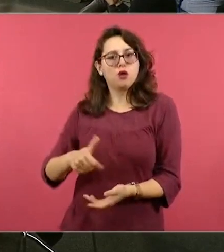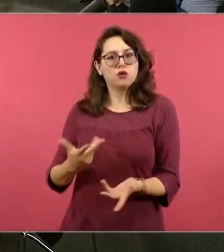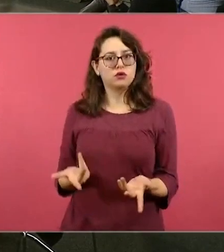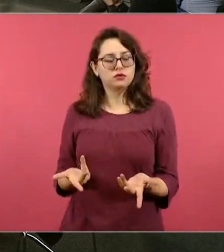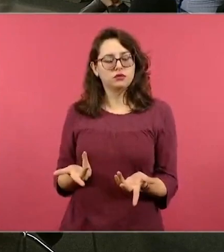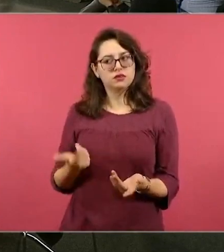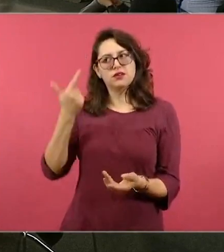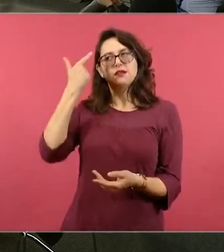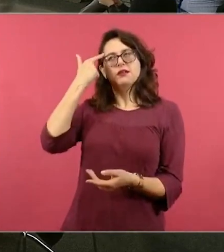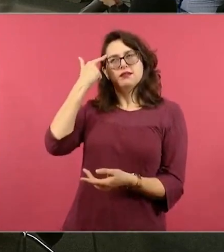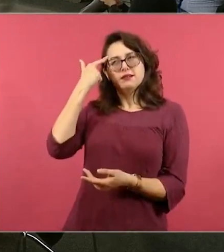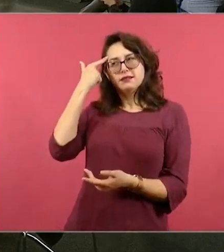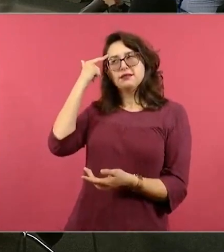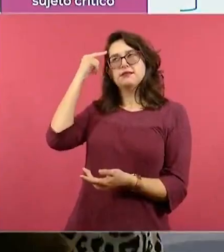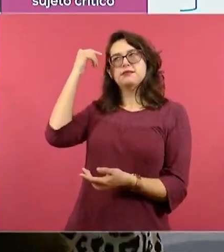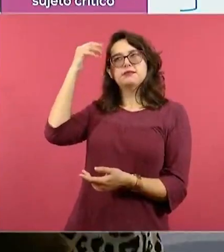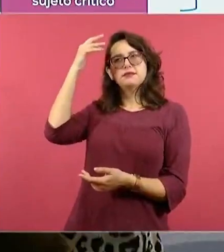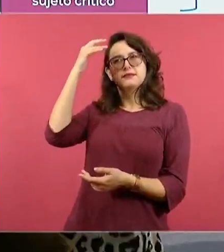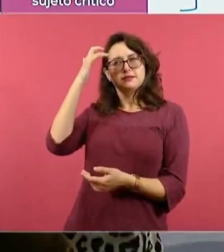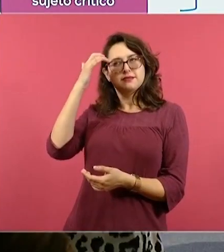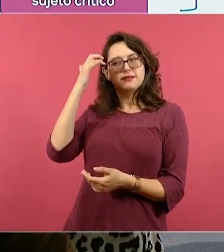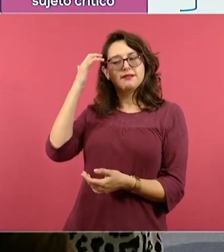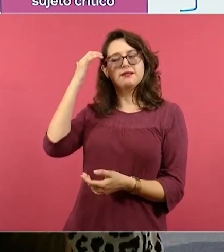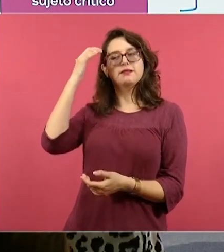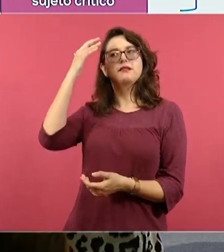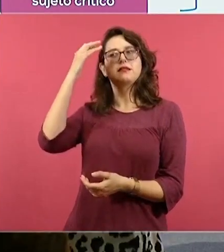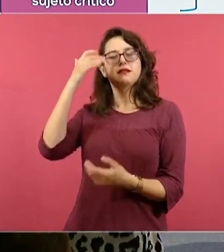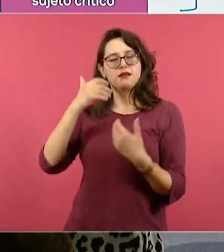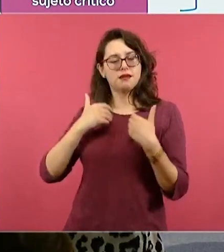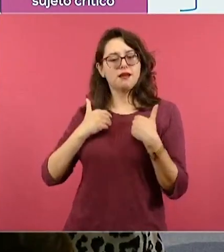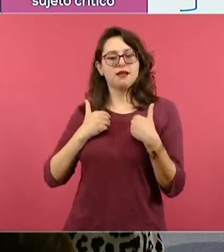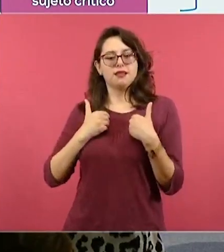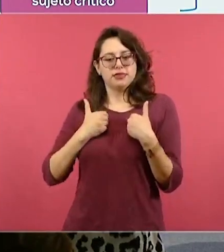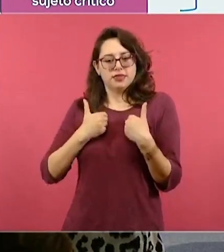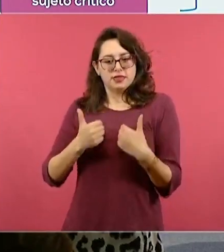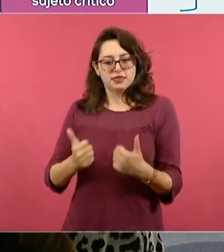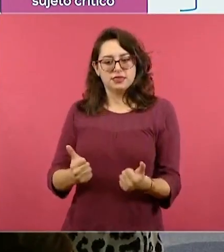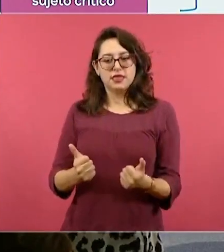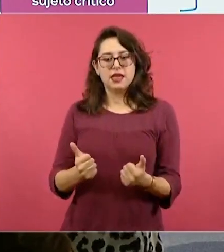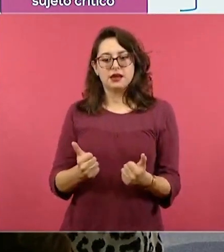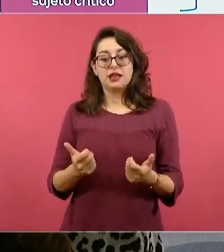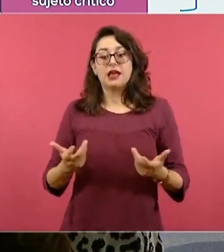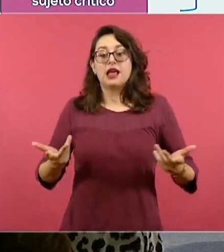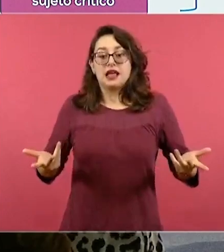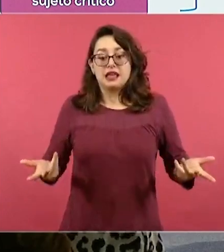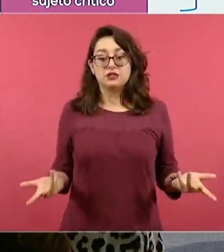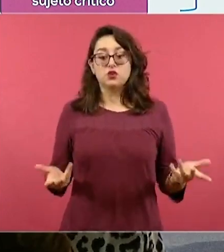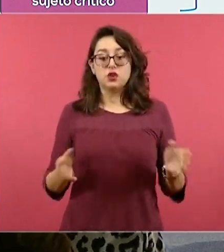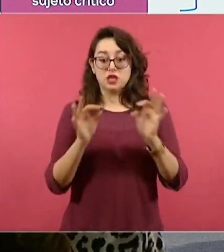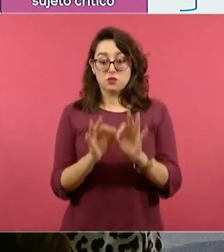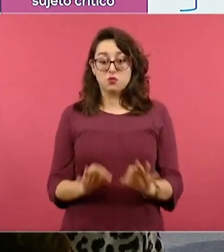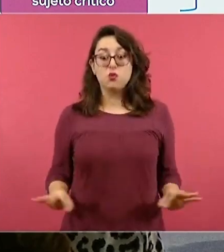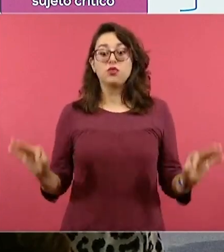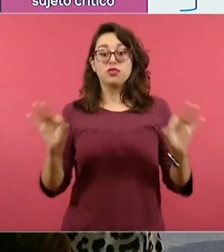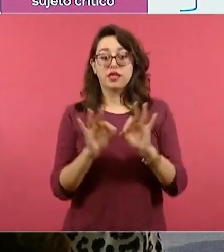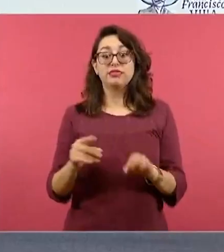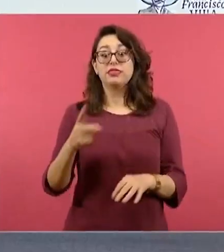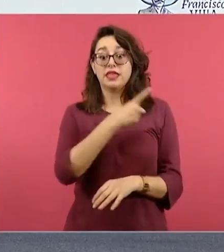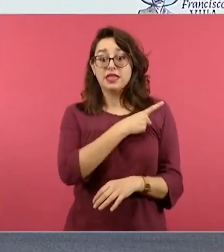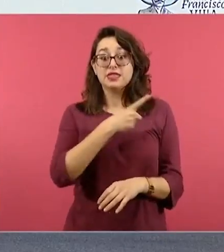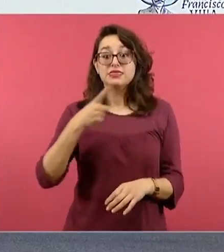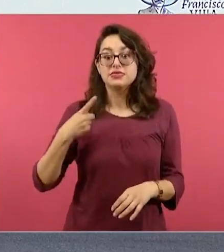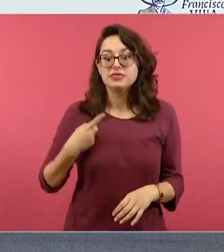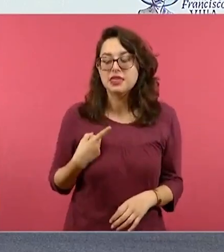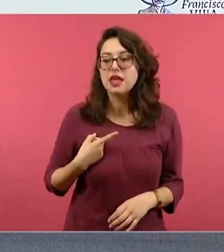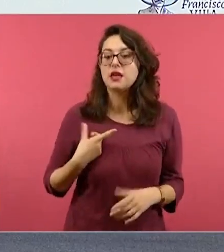de lo que desde la nueva escuela mexicana reconocemos como un humanismo mexicano. Esta